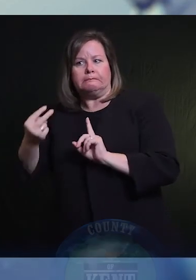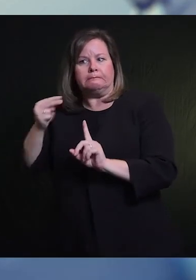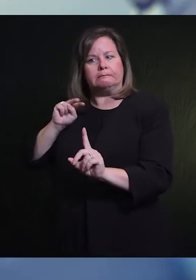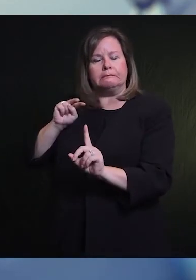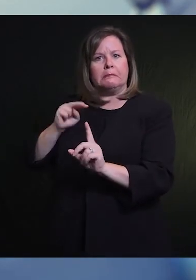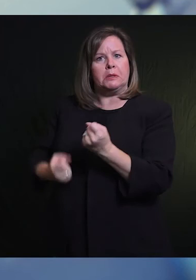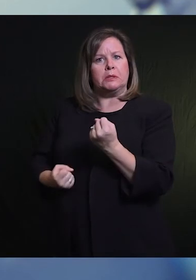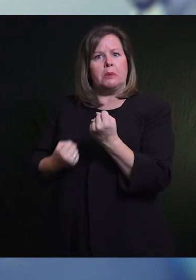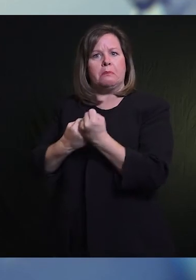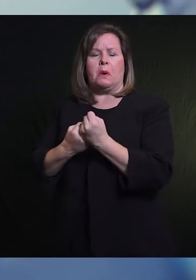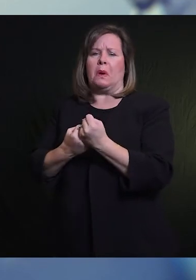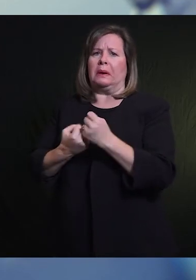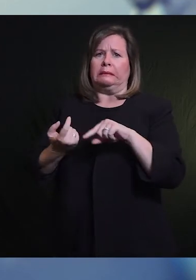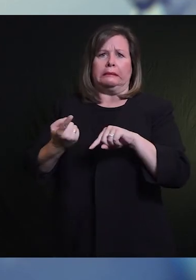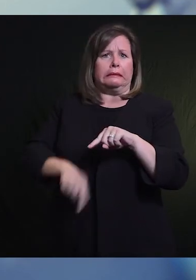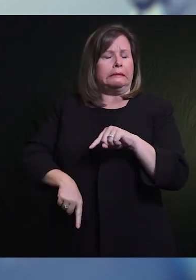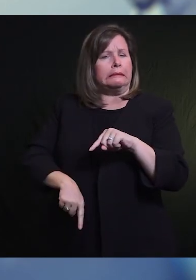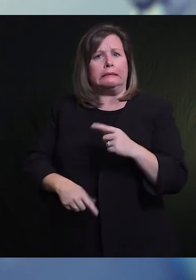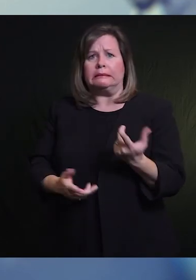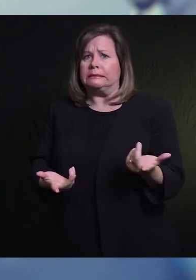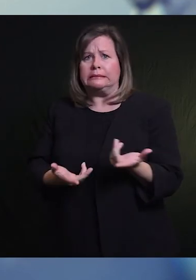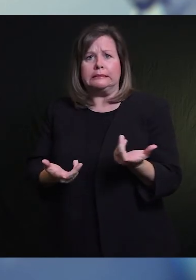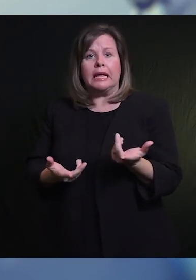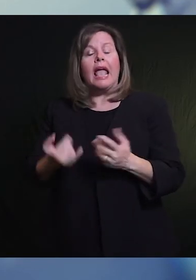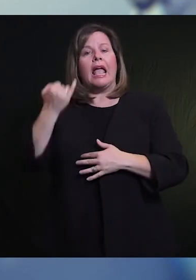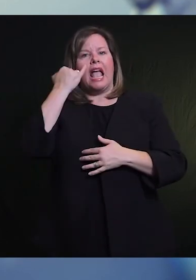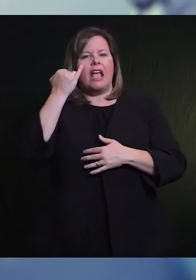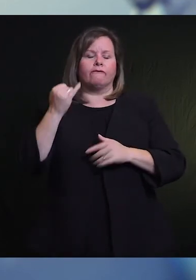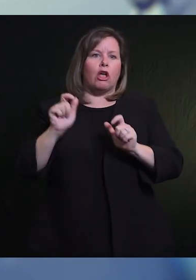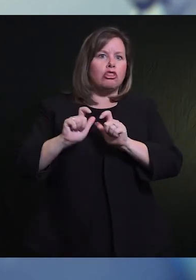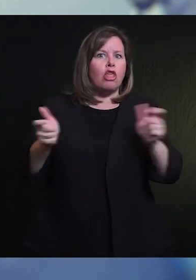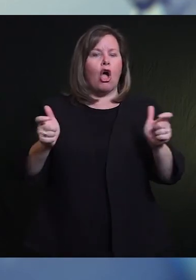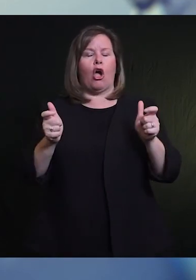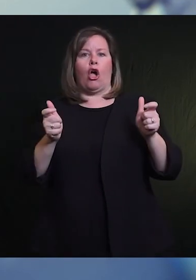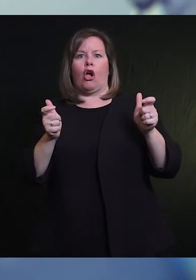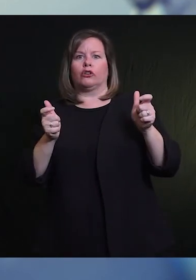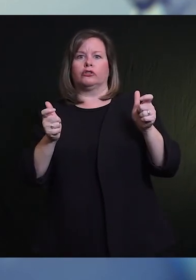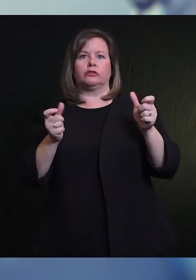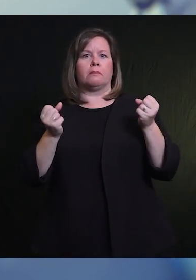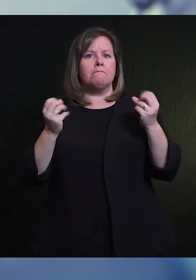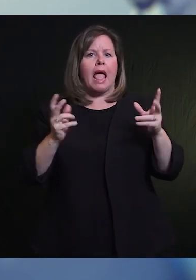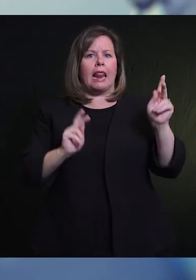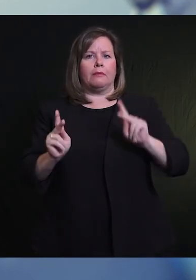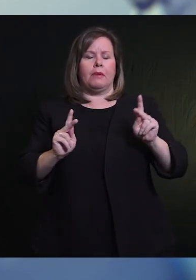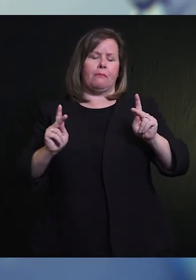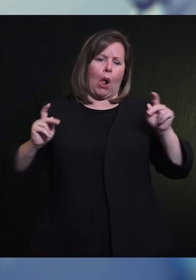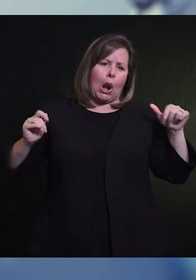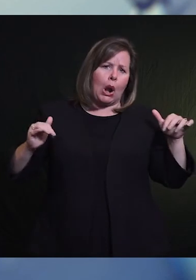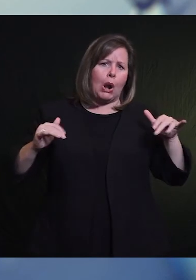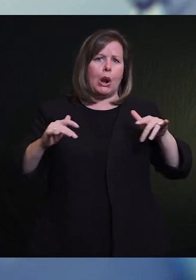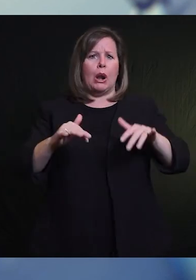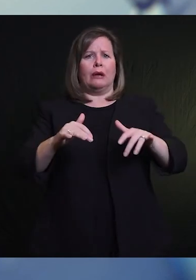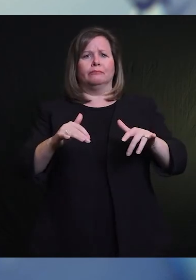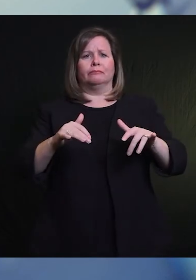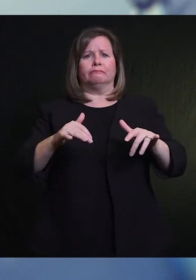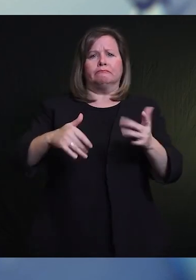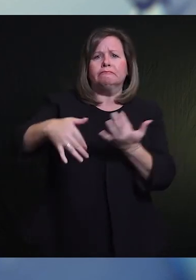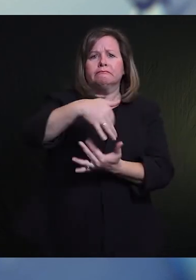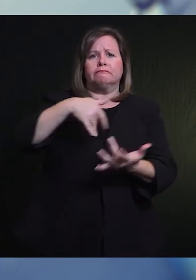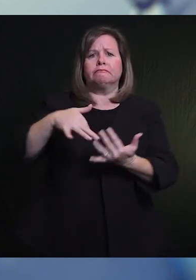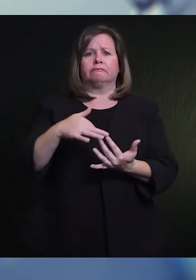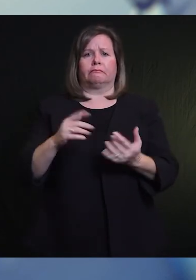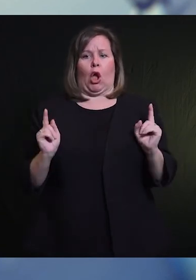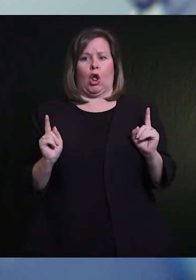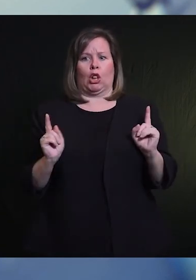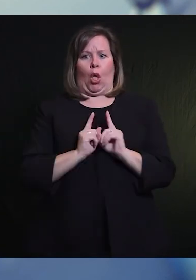grandes concentraciones de manifestaciones y personas cercanas. A menudo cantando de una manera que está